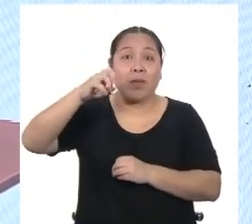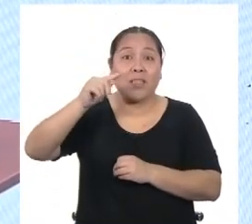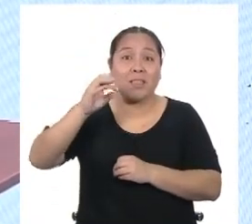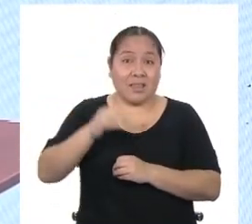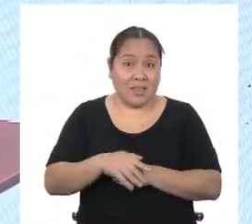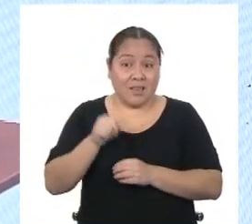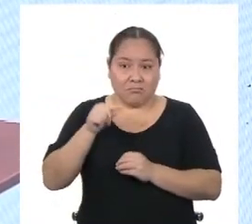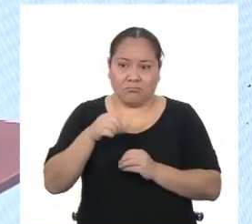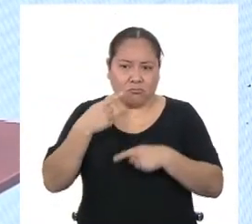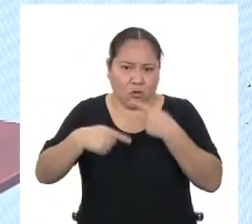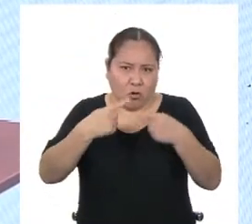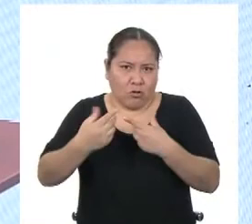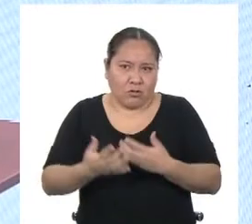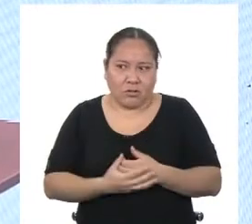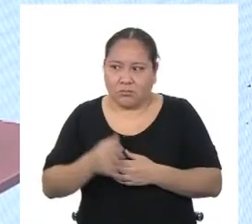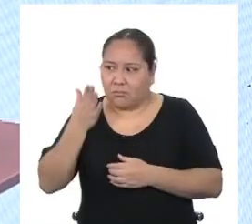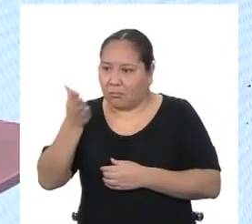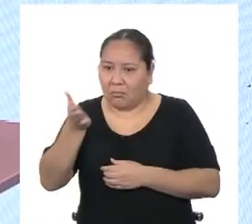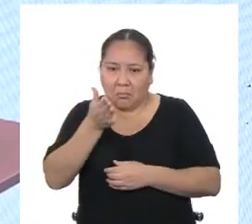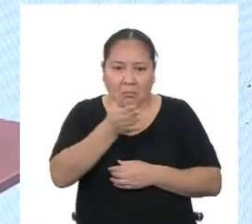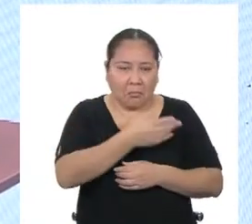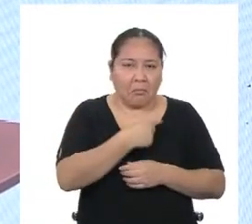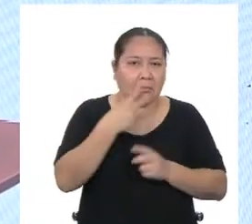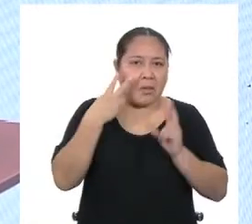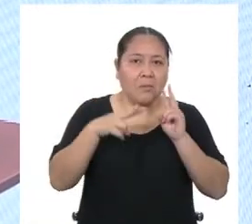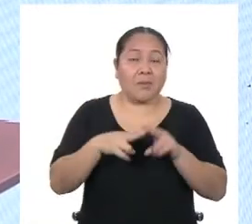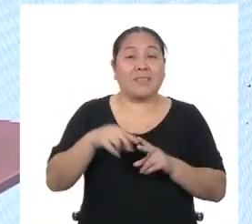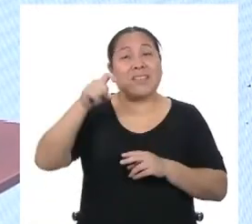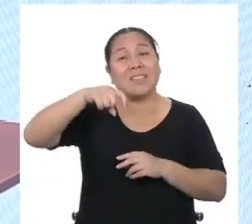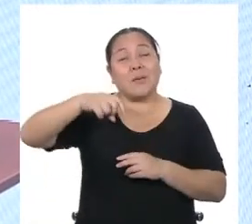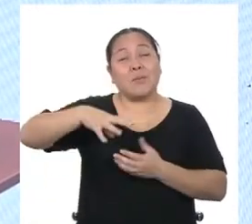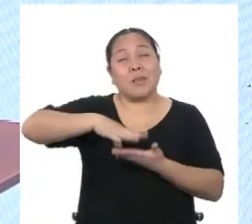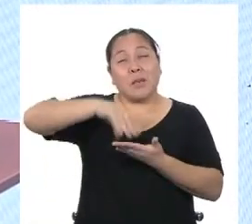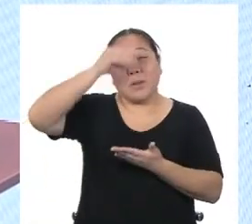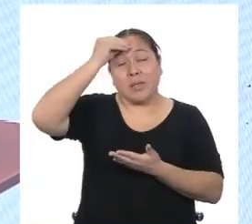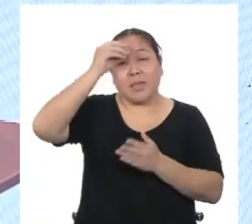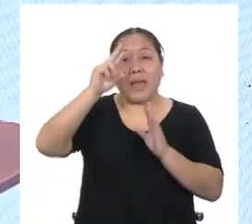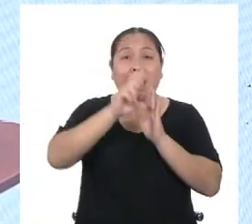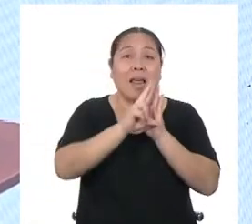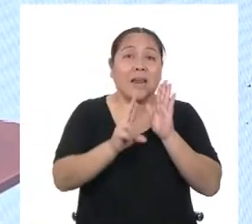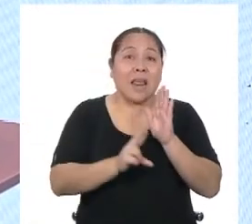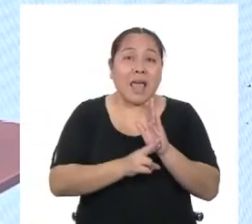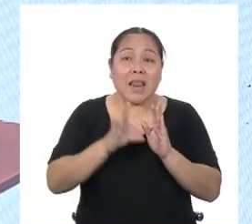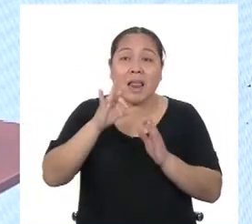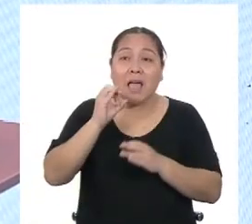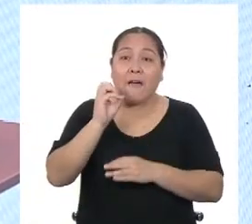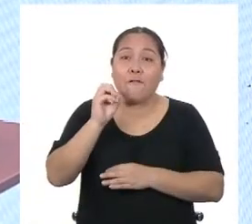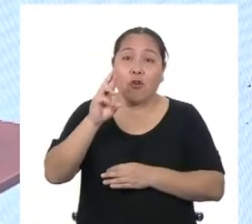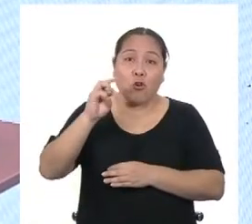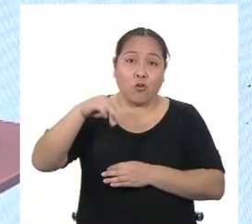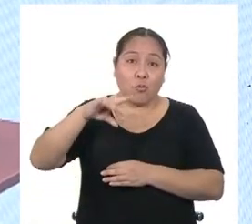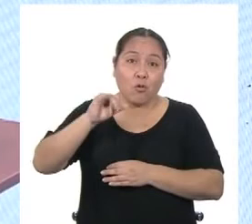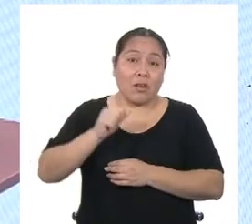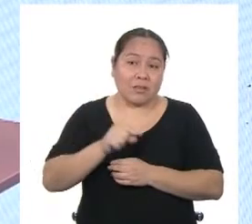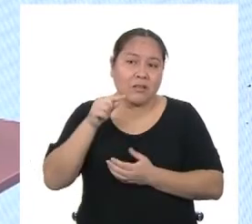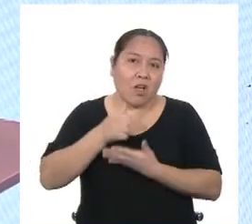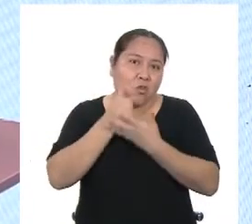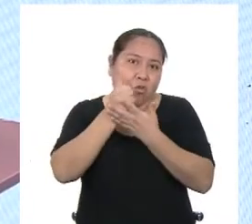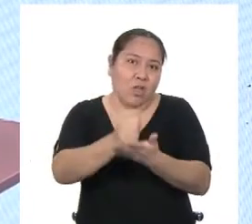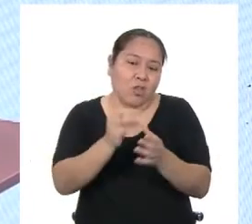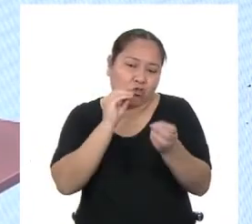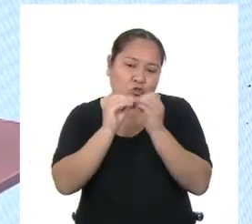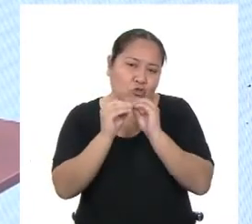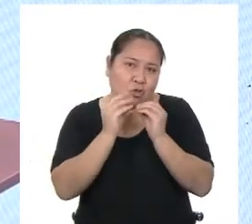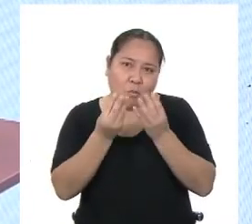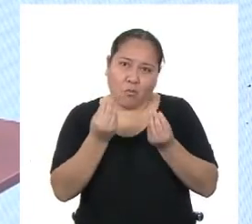está presente en todas partes. Por eso, conocer sus reglas y sus fórmulas nos ayudará a resolver muchas situaciones. Como para